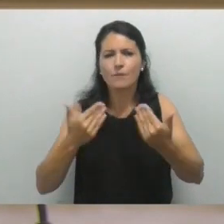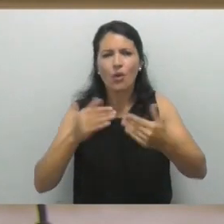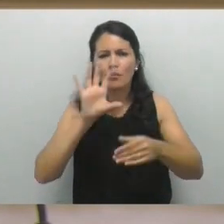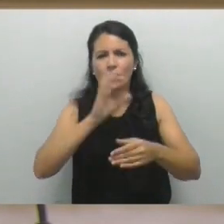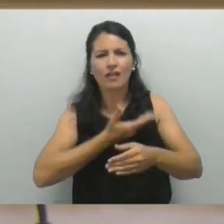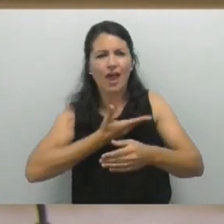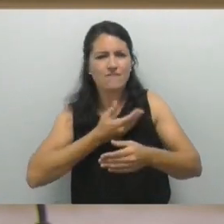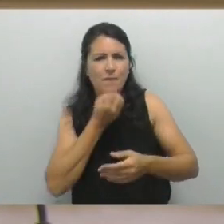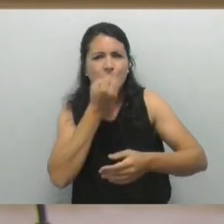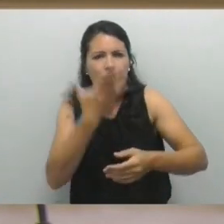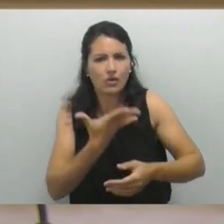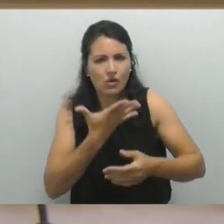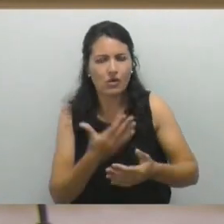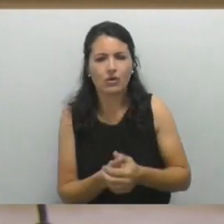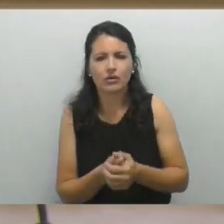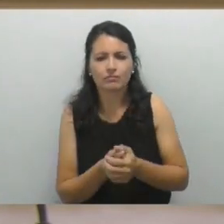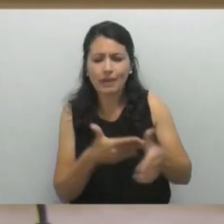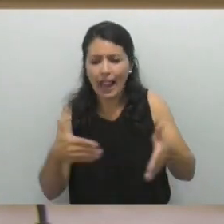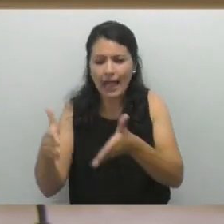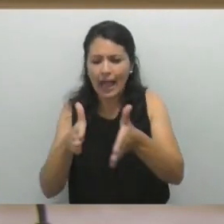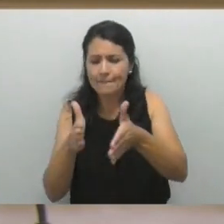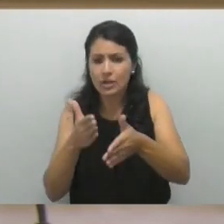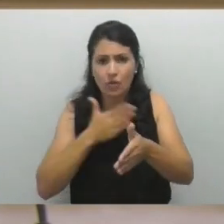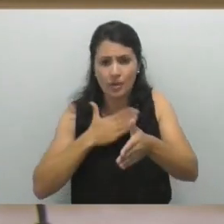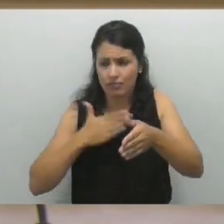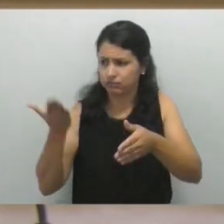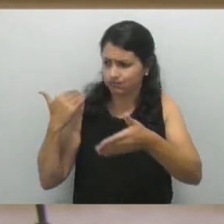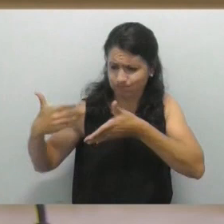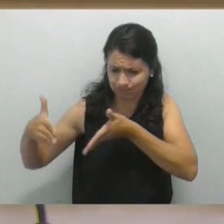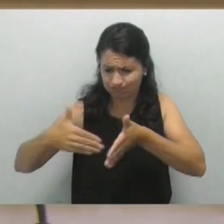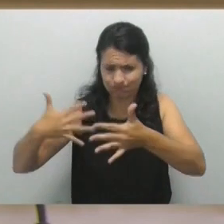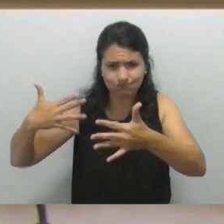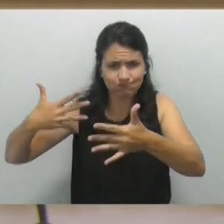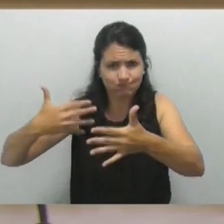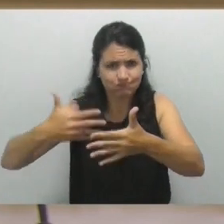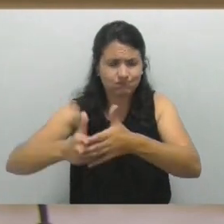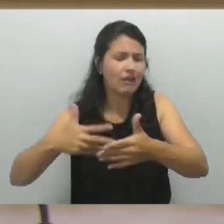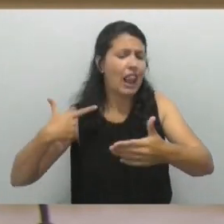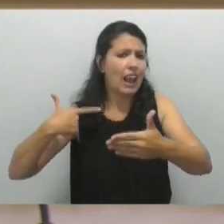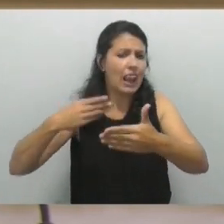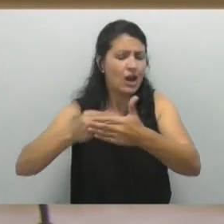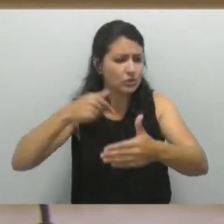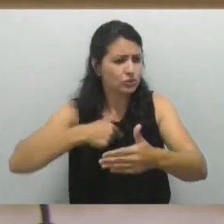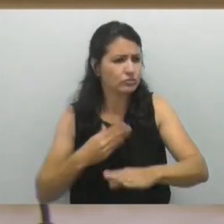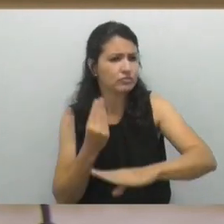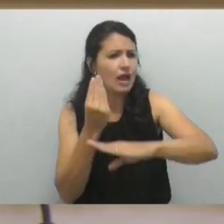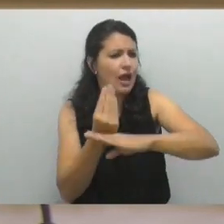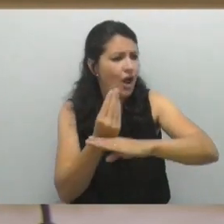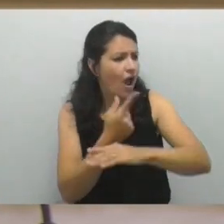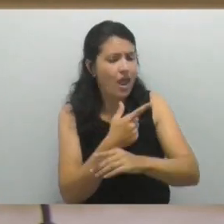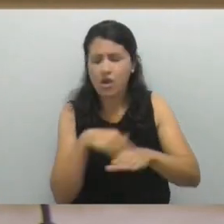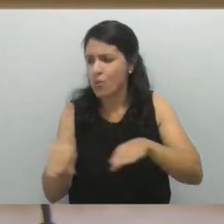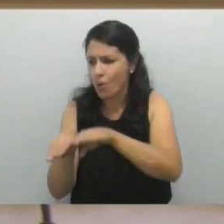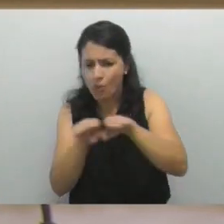para todos. El camino recorrido fue largo, estoy acá, soy uno de ustedes y con ustedes,